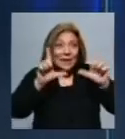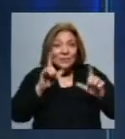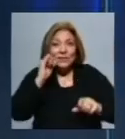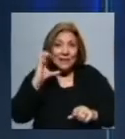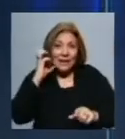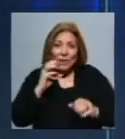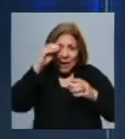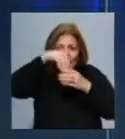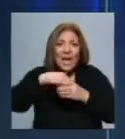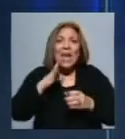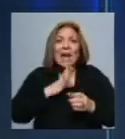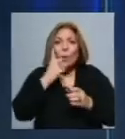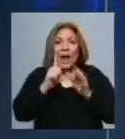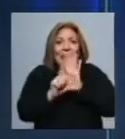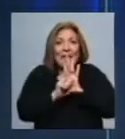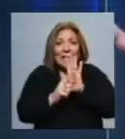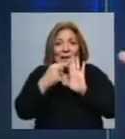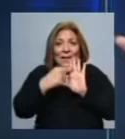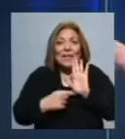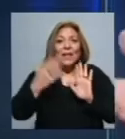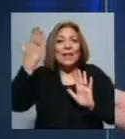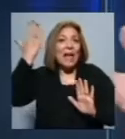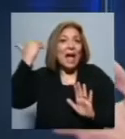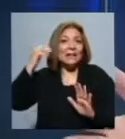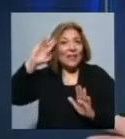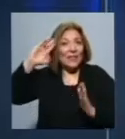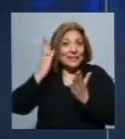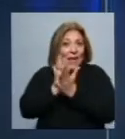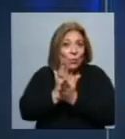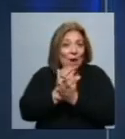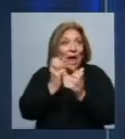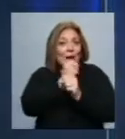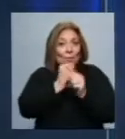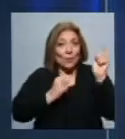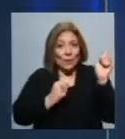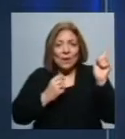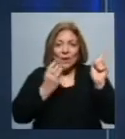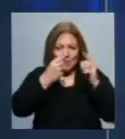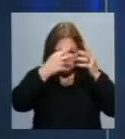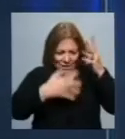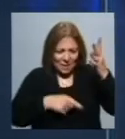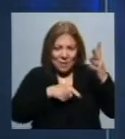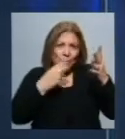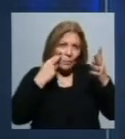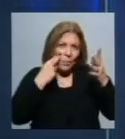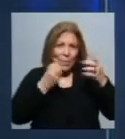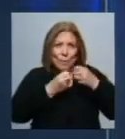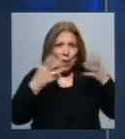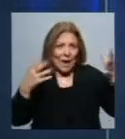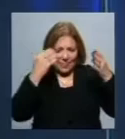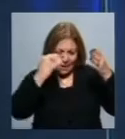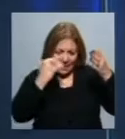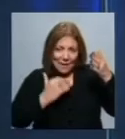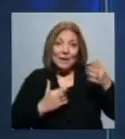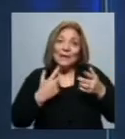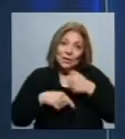del país está regido en este momento por una ley de la dictadura, que se aprobó en dictadura y que tiene una cantidad de inconvenientes muy grande y que,